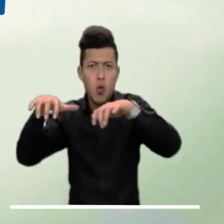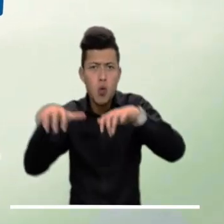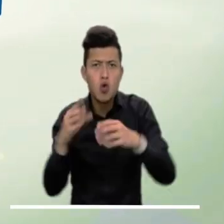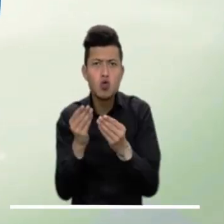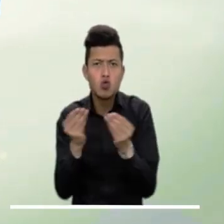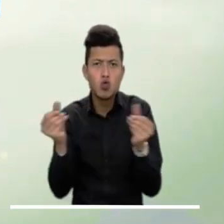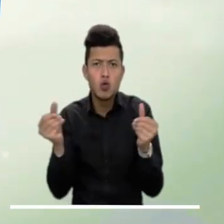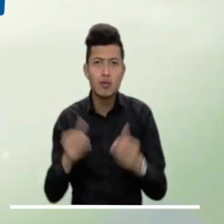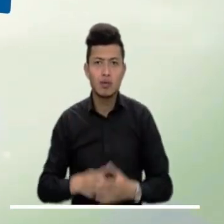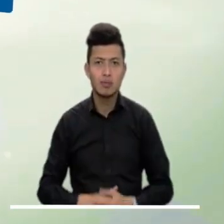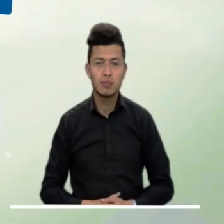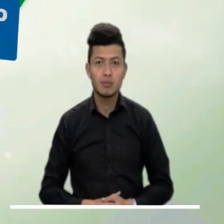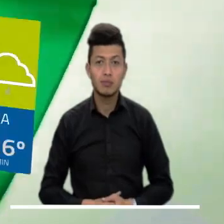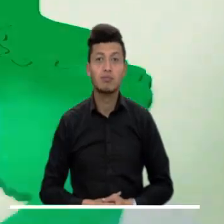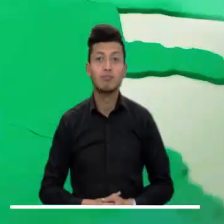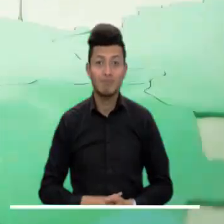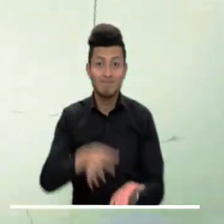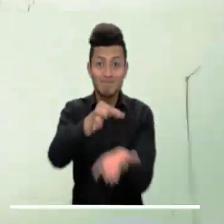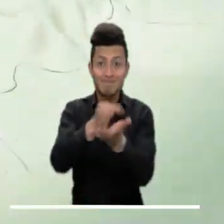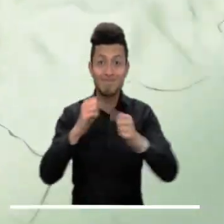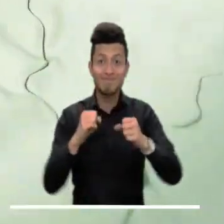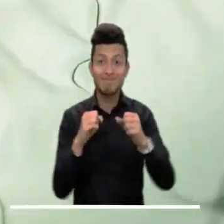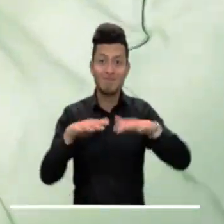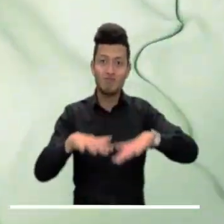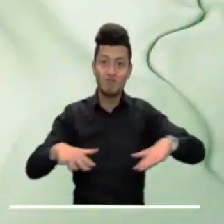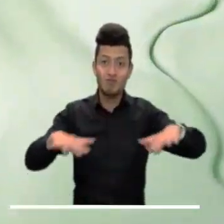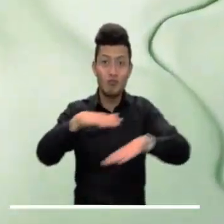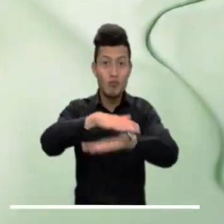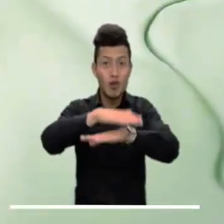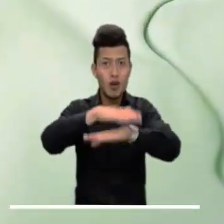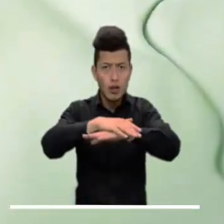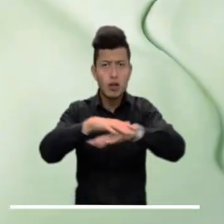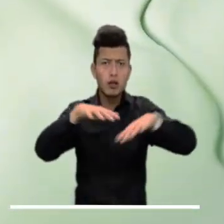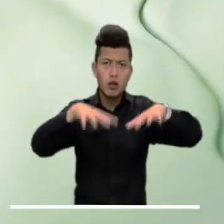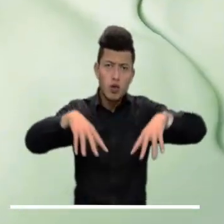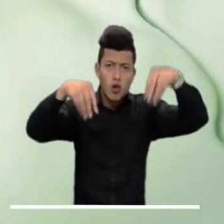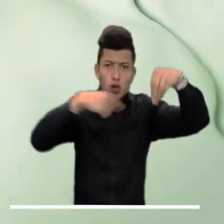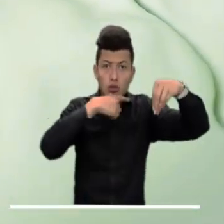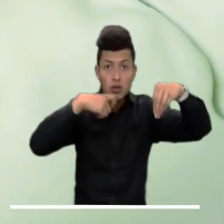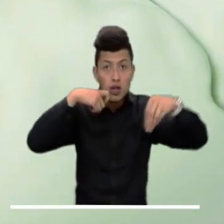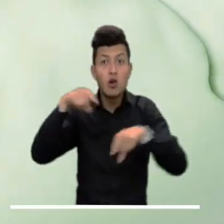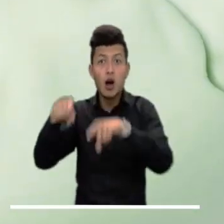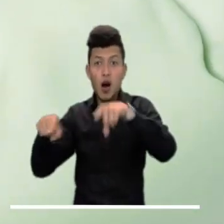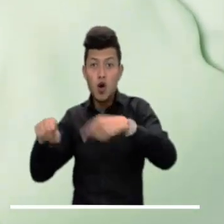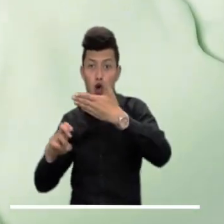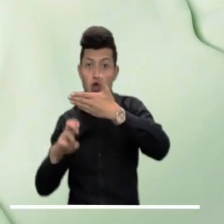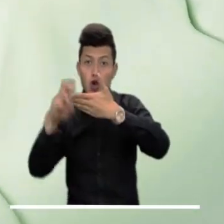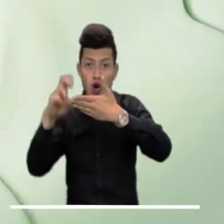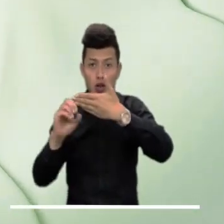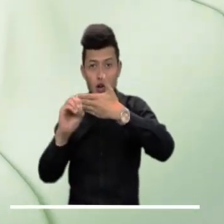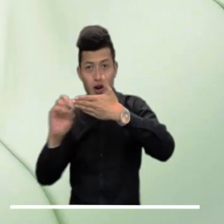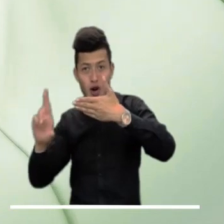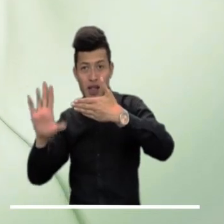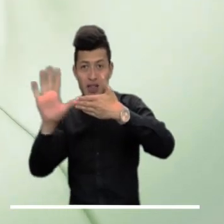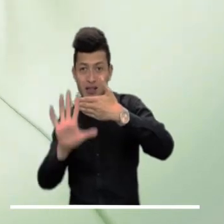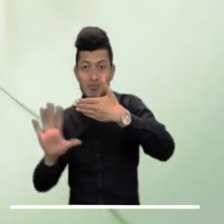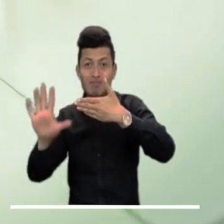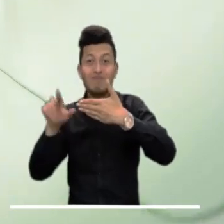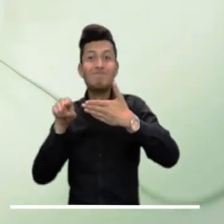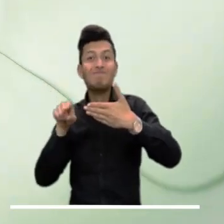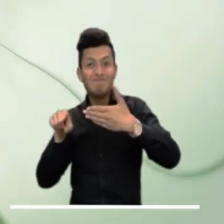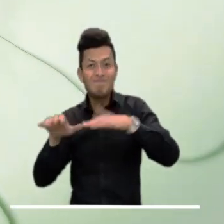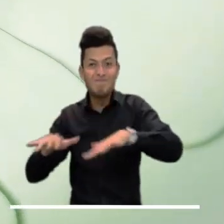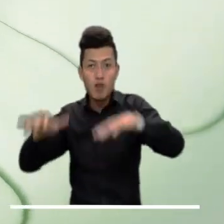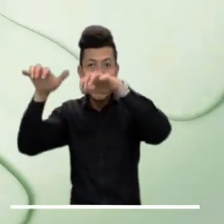lluvias ligeras. En la capital del país se espera una tarde seca. Sin embargo, no se descartan lluvias suaves en el norte y